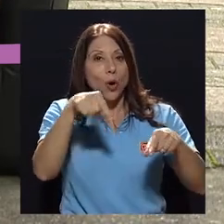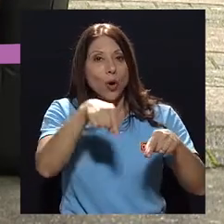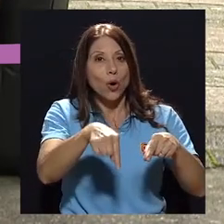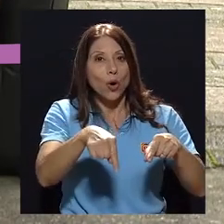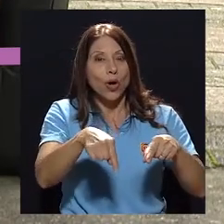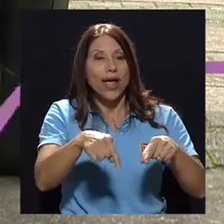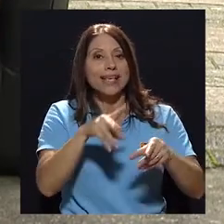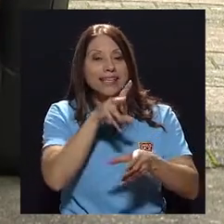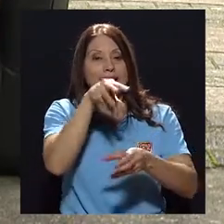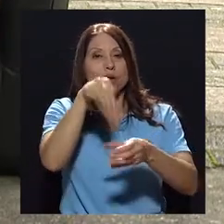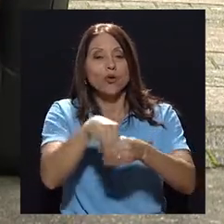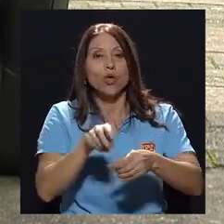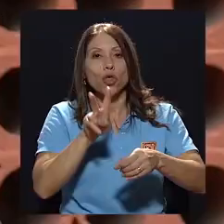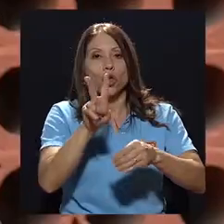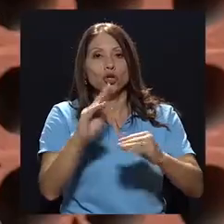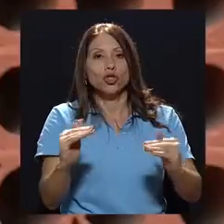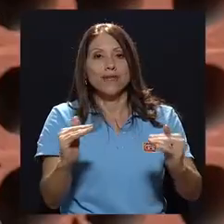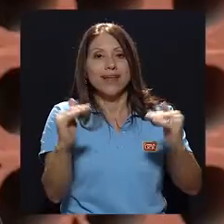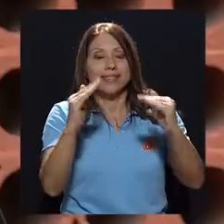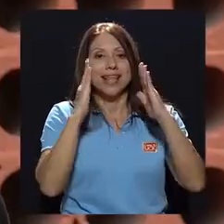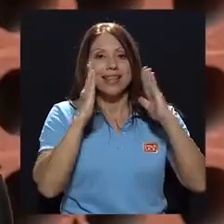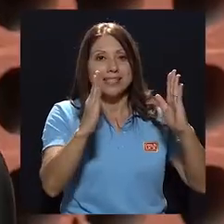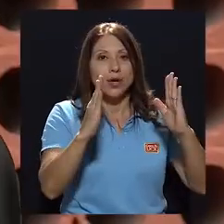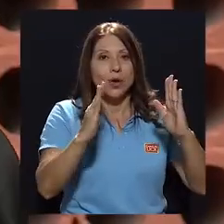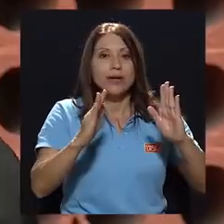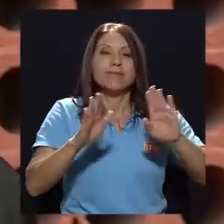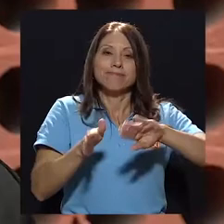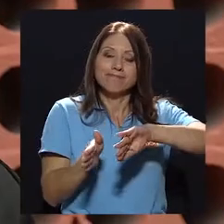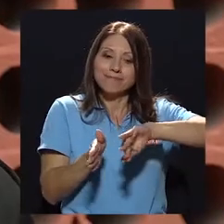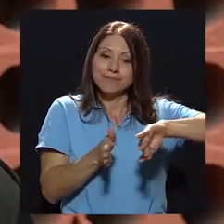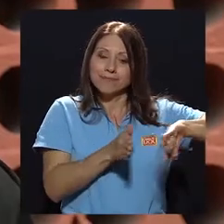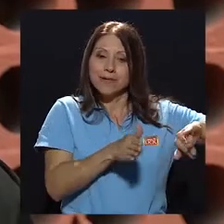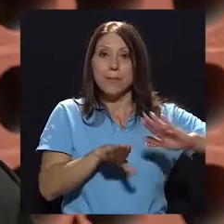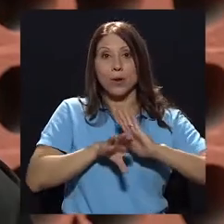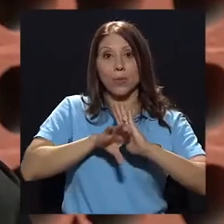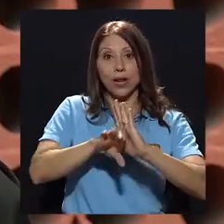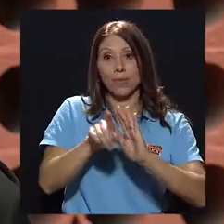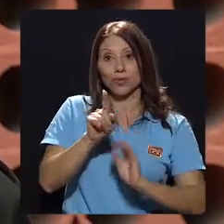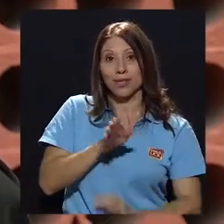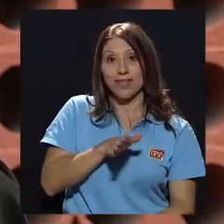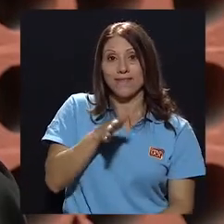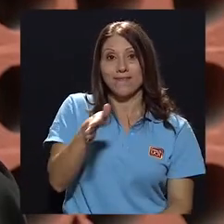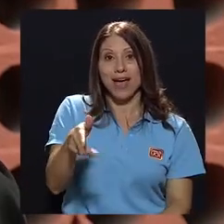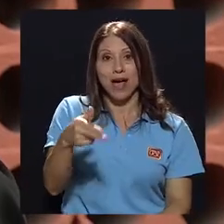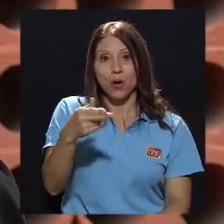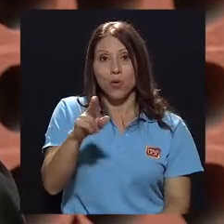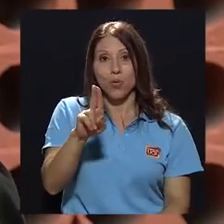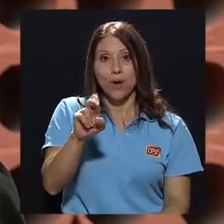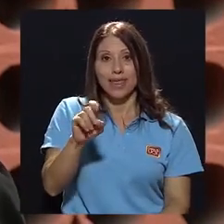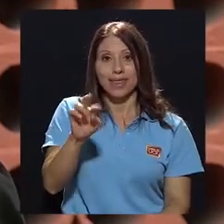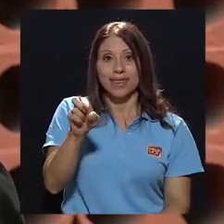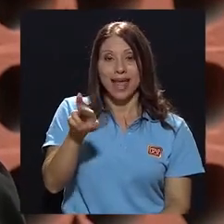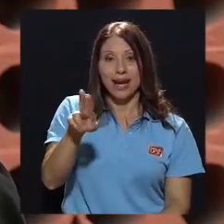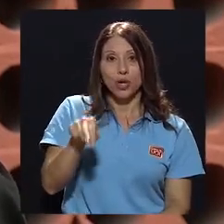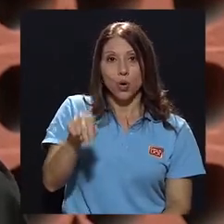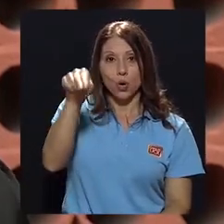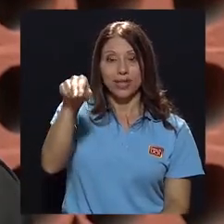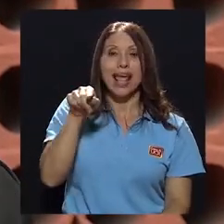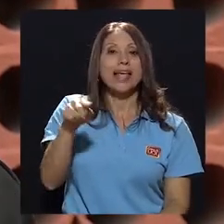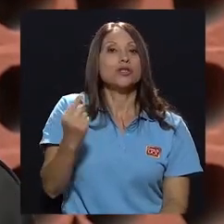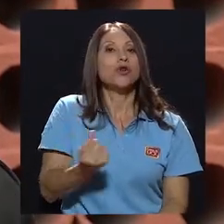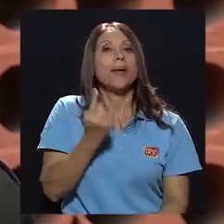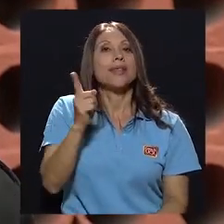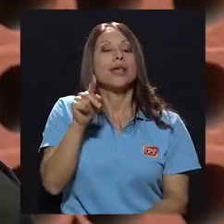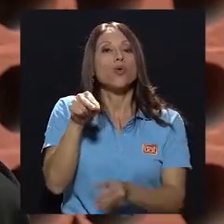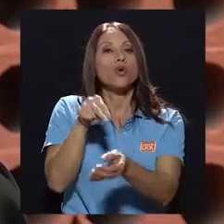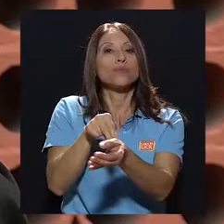tiene incluido dos niveles de atención. En cambio, usted se va, por ejemplo, a la región Huétar Norte y ahí solamente tiene un hospital regional,